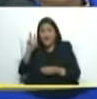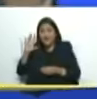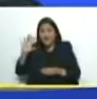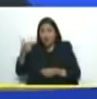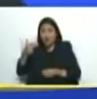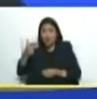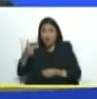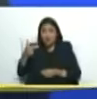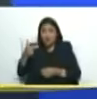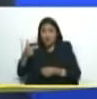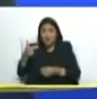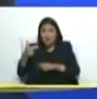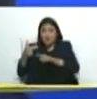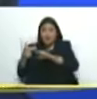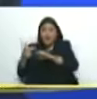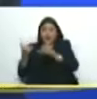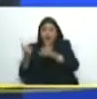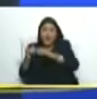por el mapa mundi